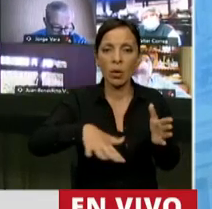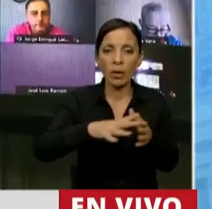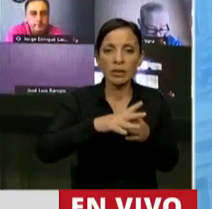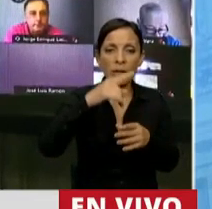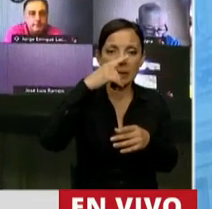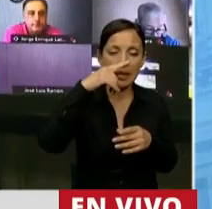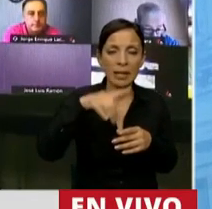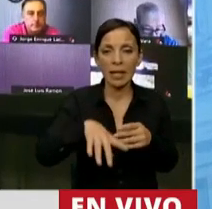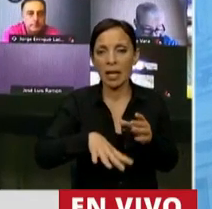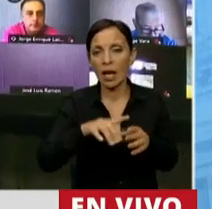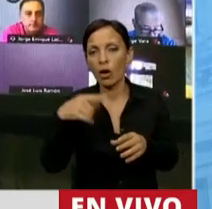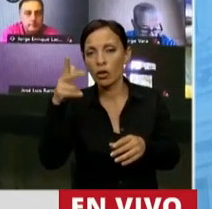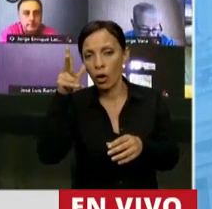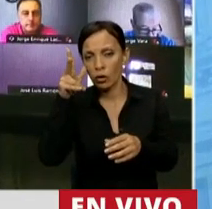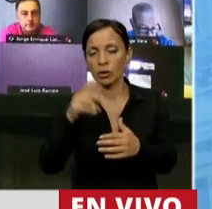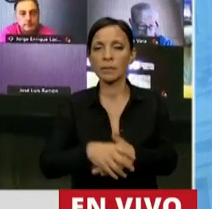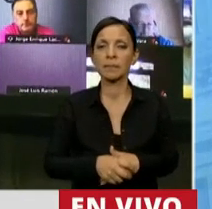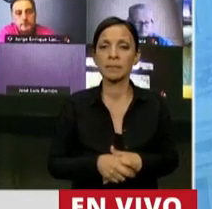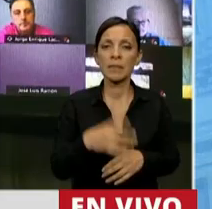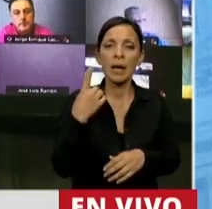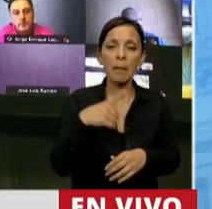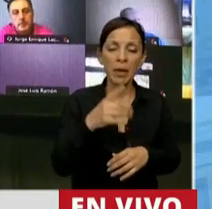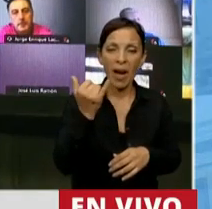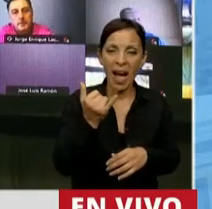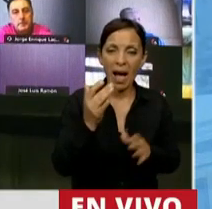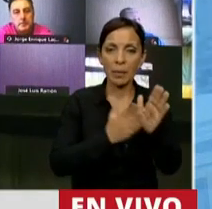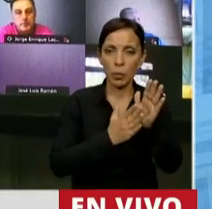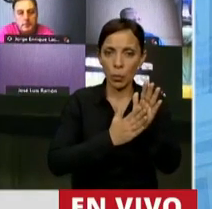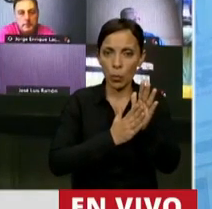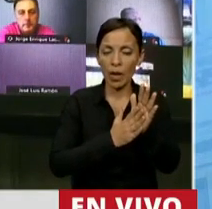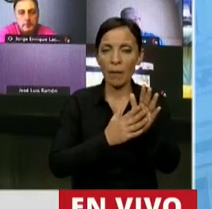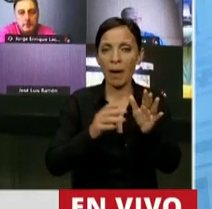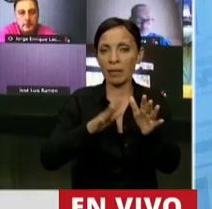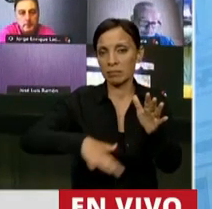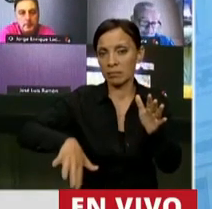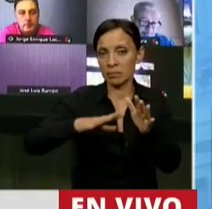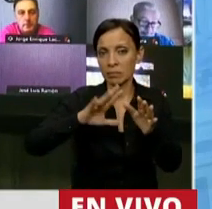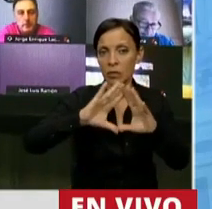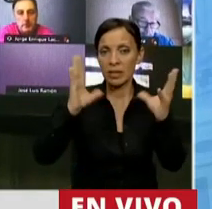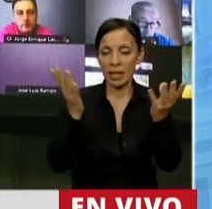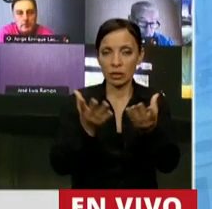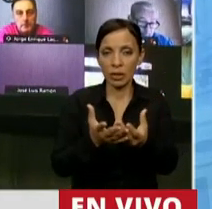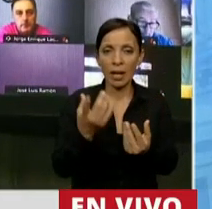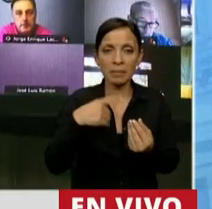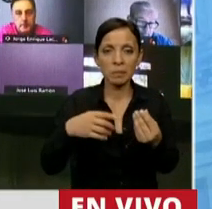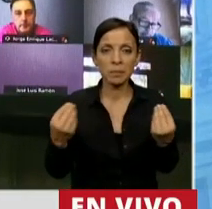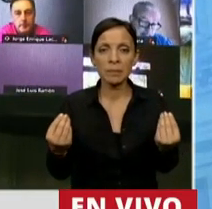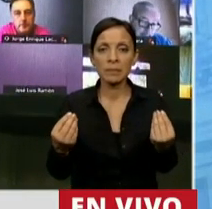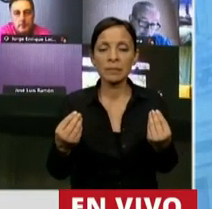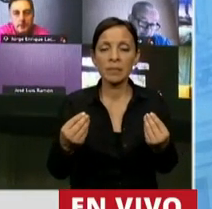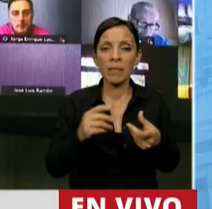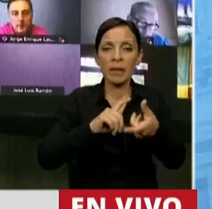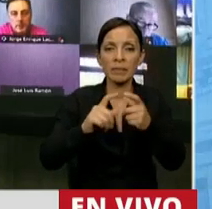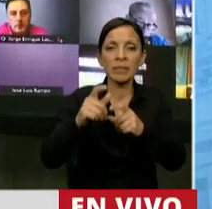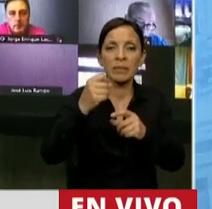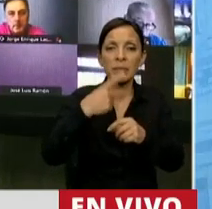una verdadera vergüenza. Pero hay mucha evidencia en el plano internacional que las transferencias hechas sin